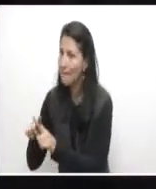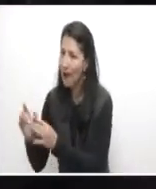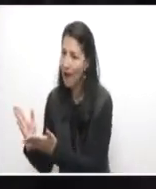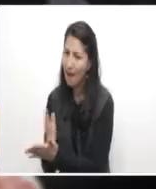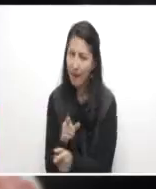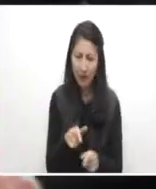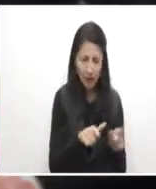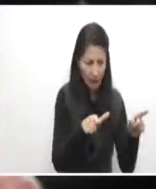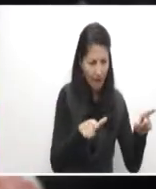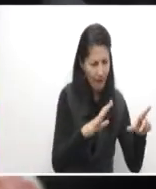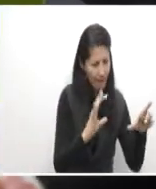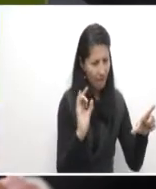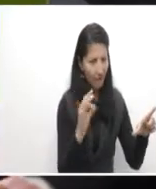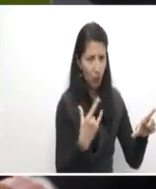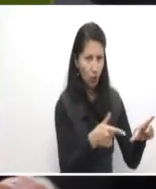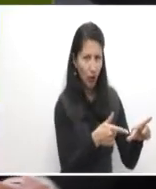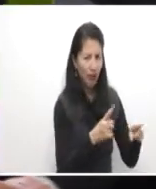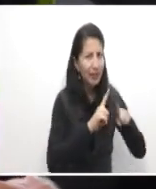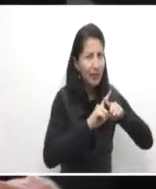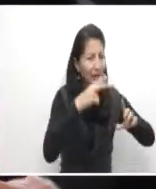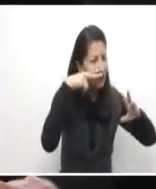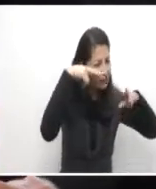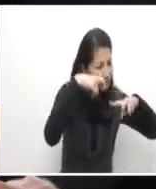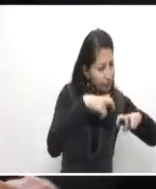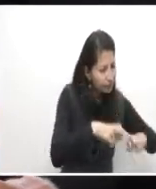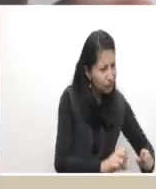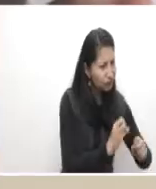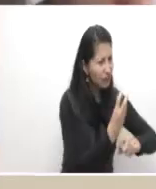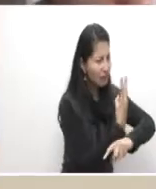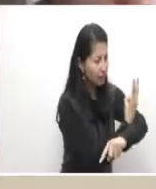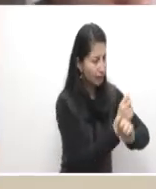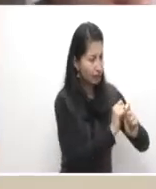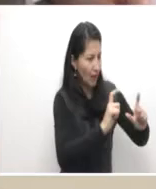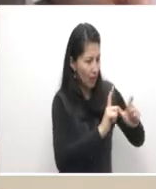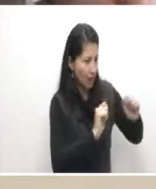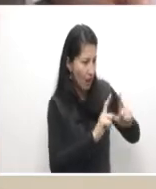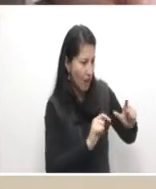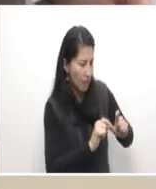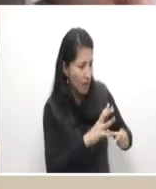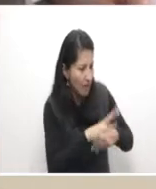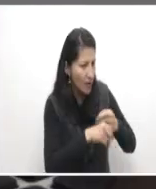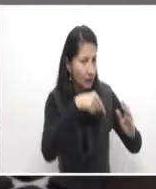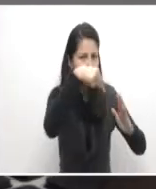la capacidad de indagar en otros aspectos, en otras páginas del tema que se está viendo.